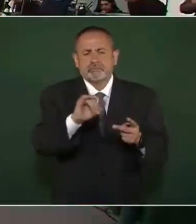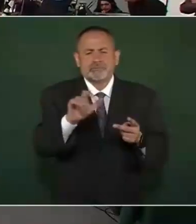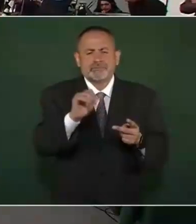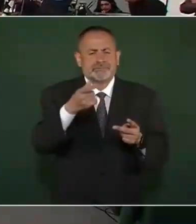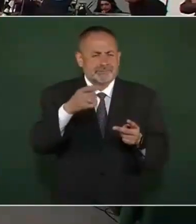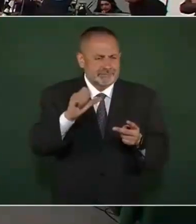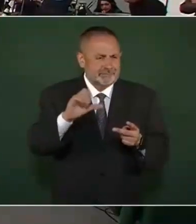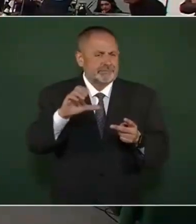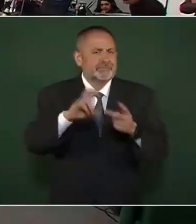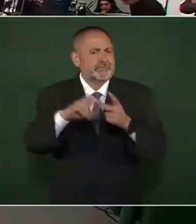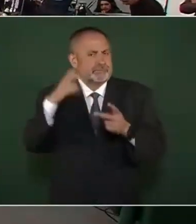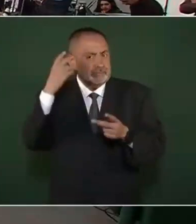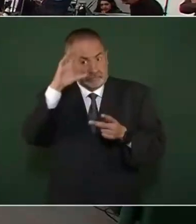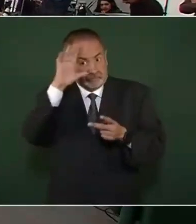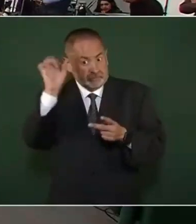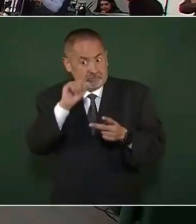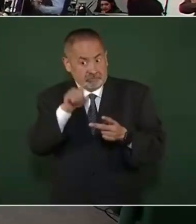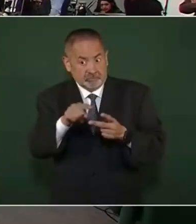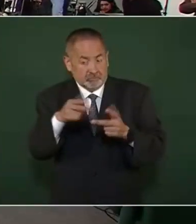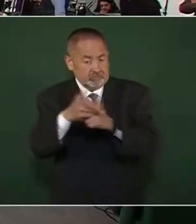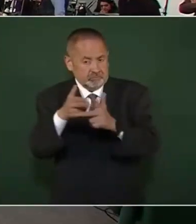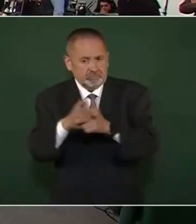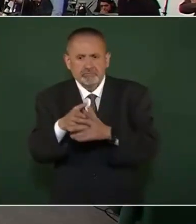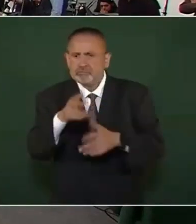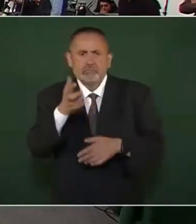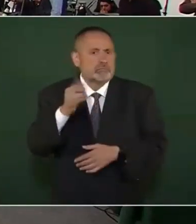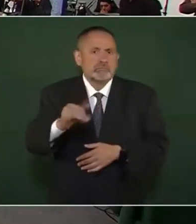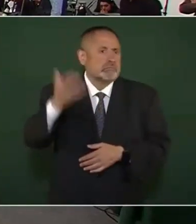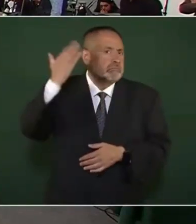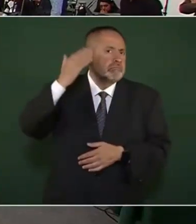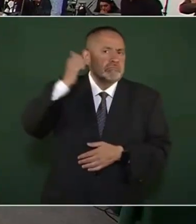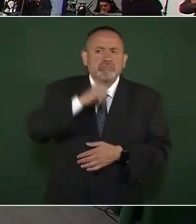en Morelos y así era terminada.